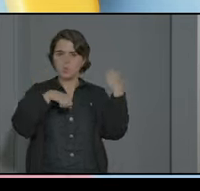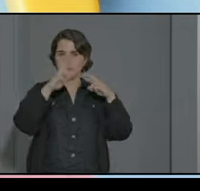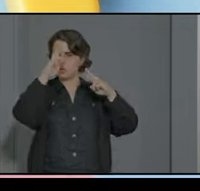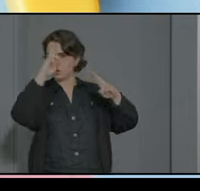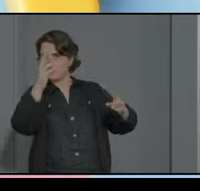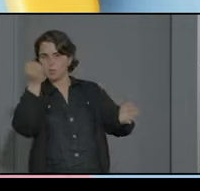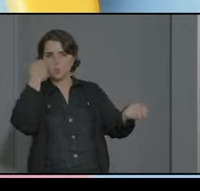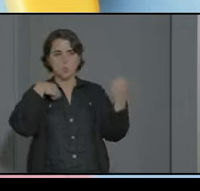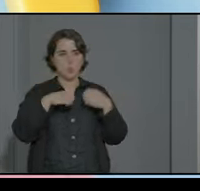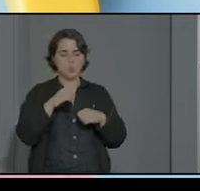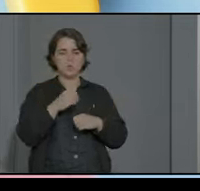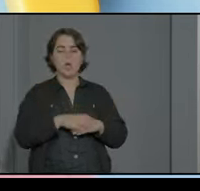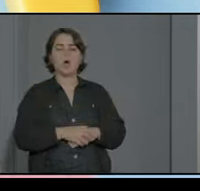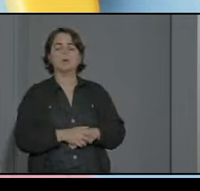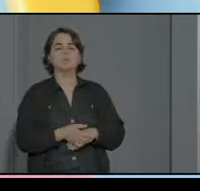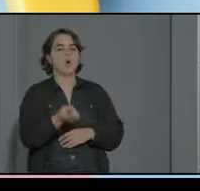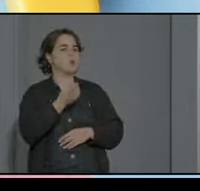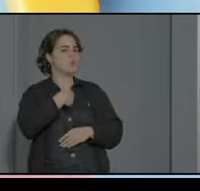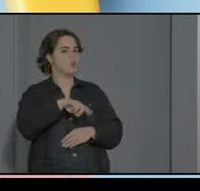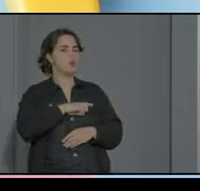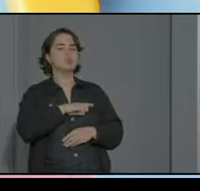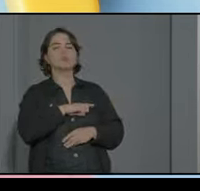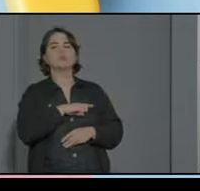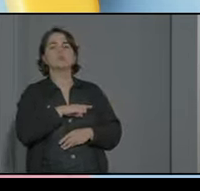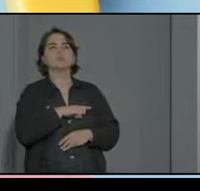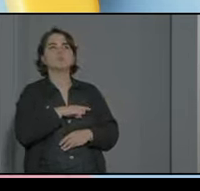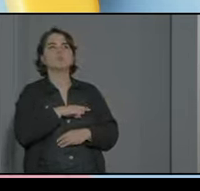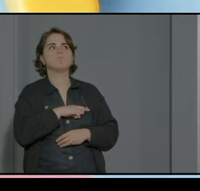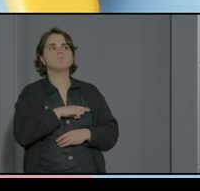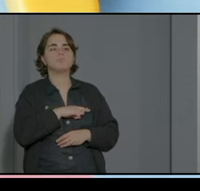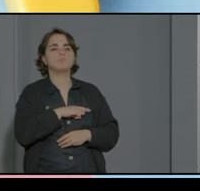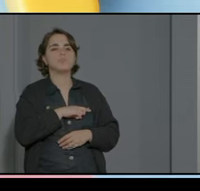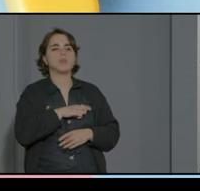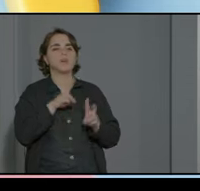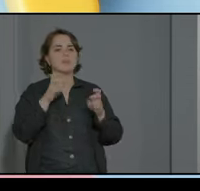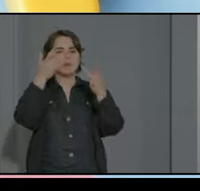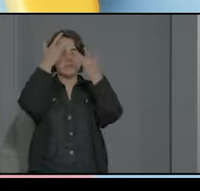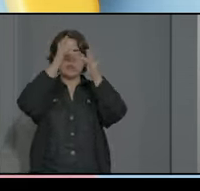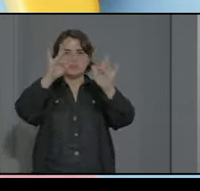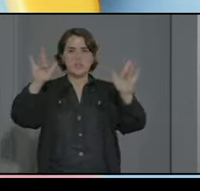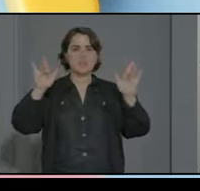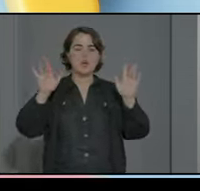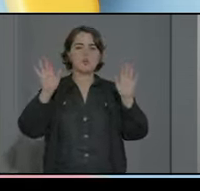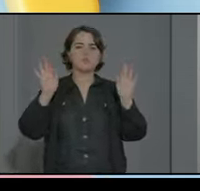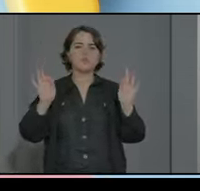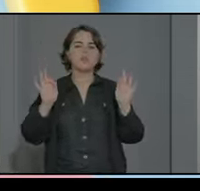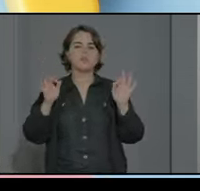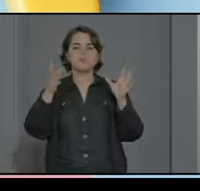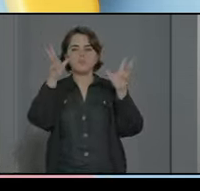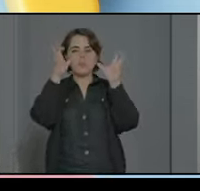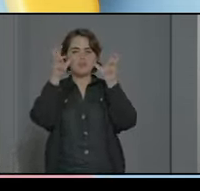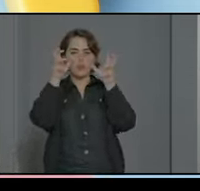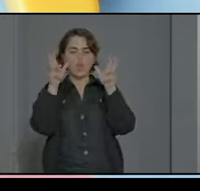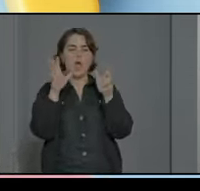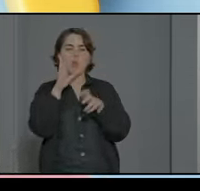la conducta tenemos que trabajar todo el tema de sensibilización sensorial por